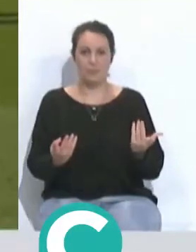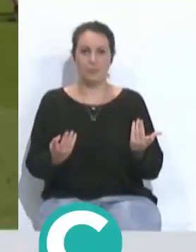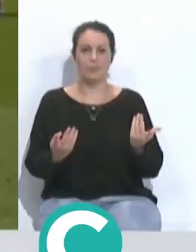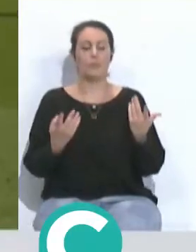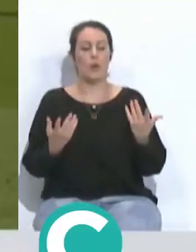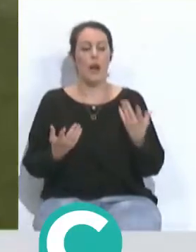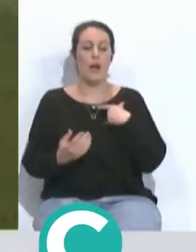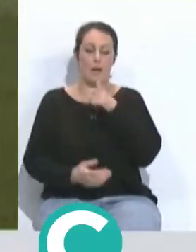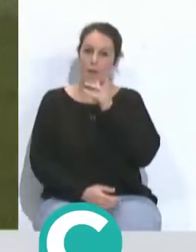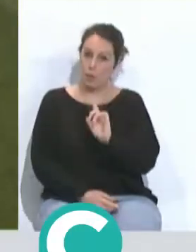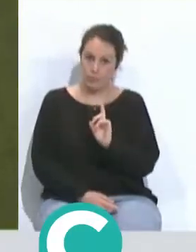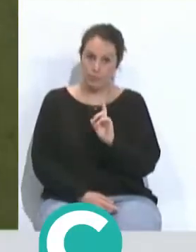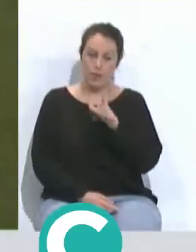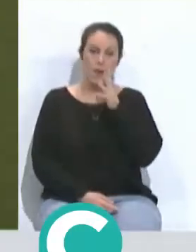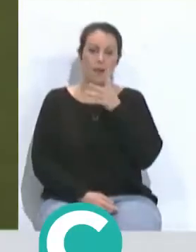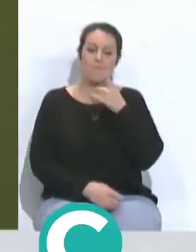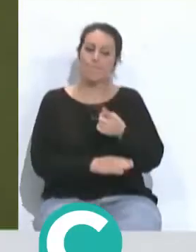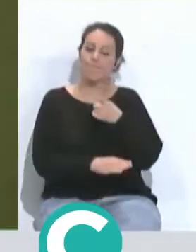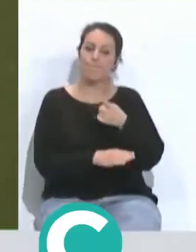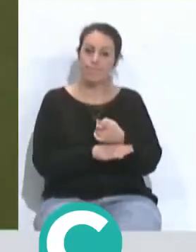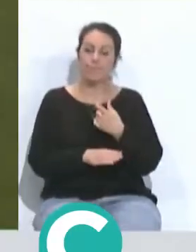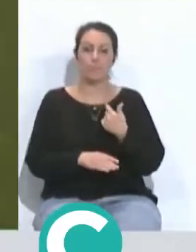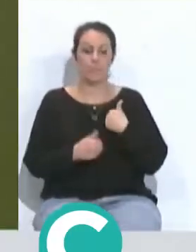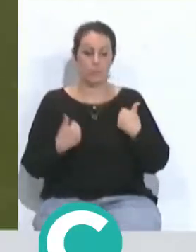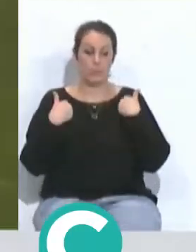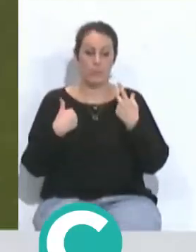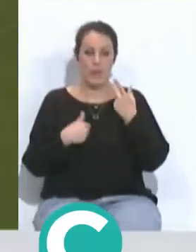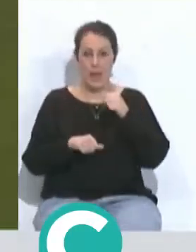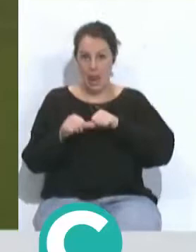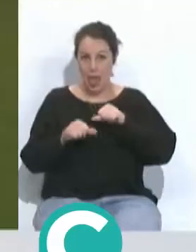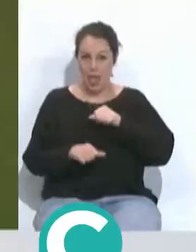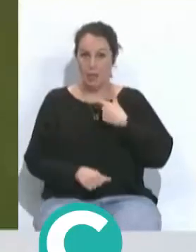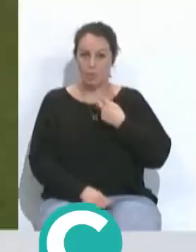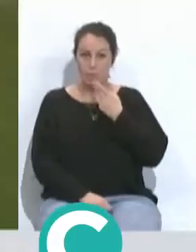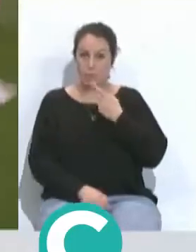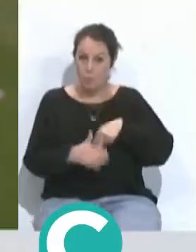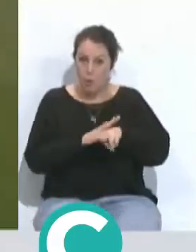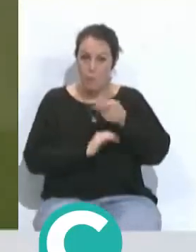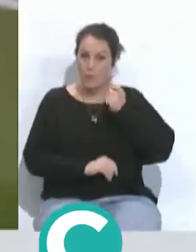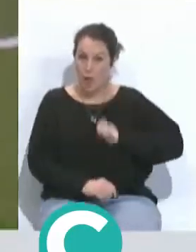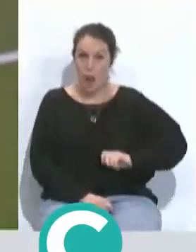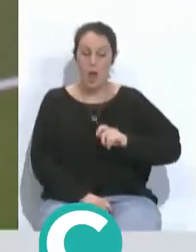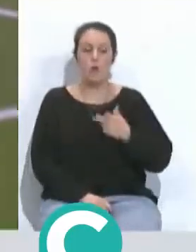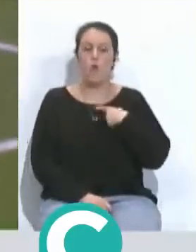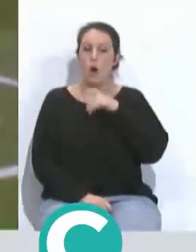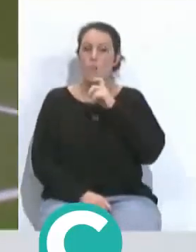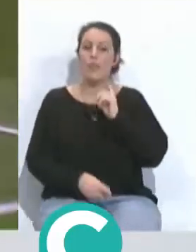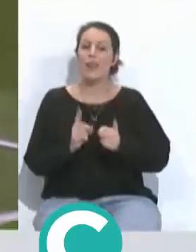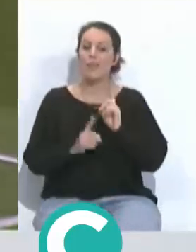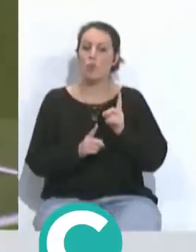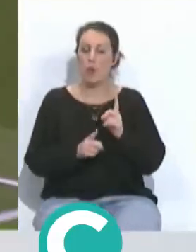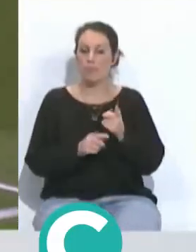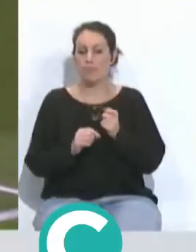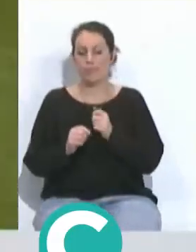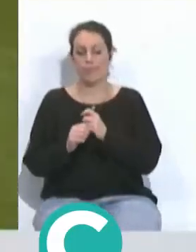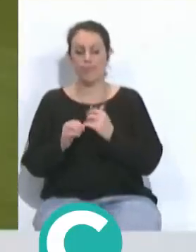Entonces ahora no. Ahora hay una obligación por parte de la Liga de Fútbol Profesional, a través de sus directores de